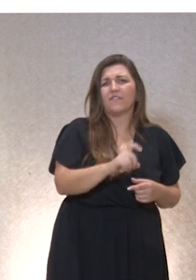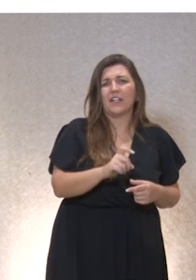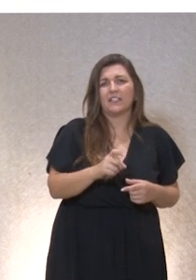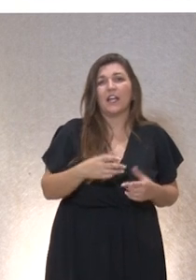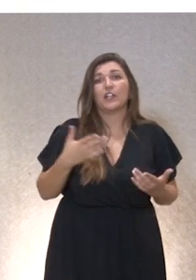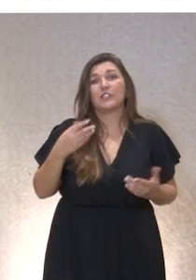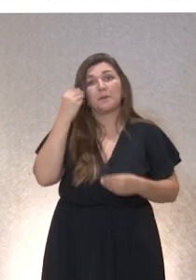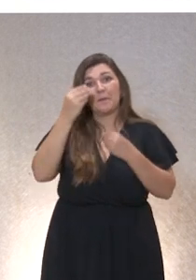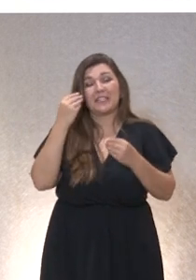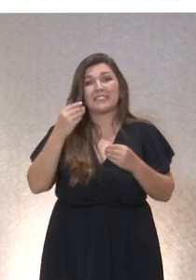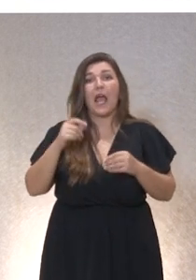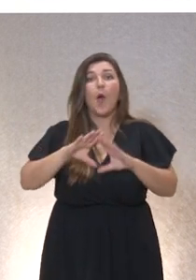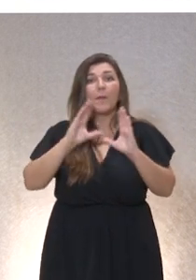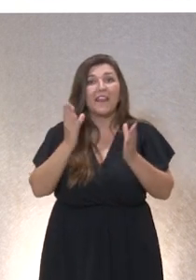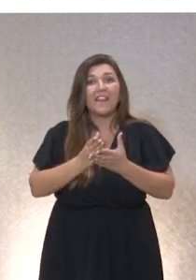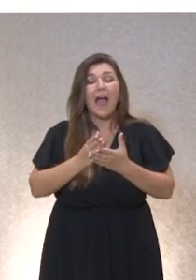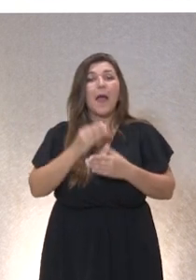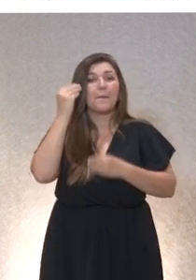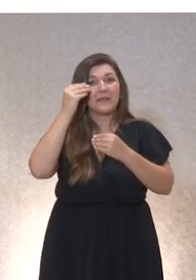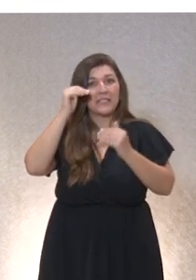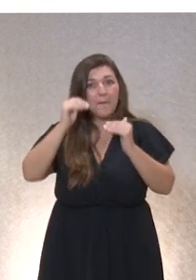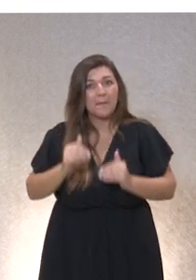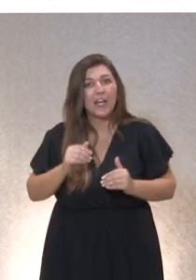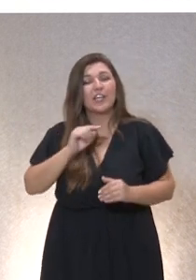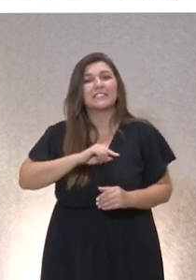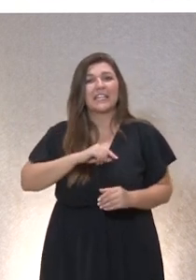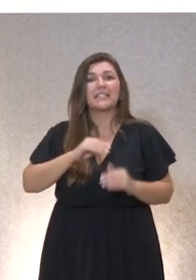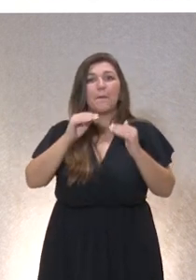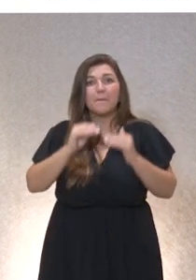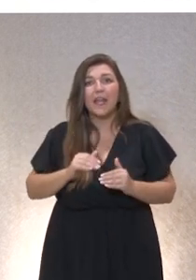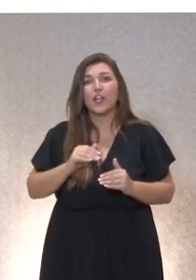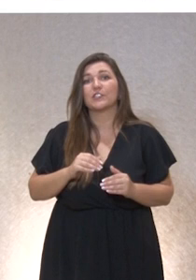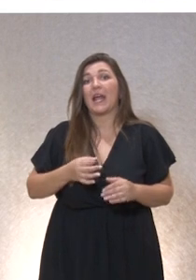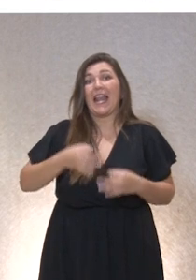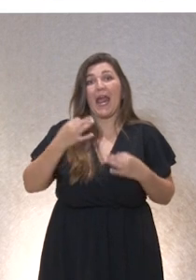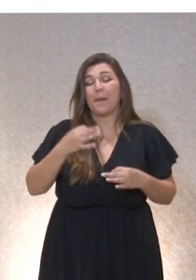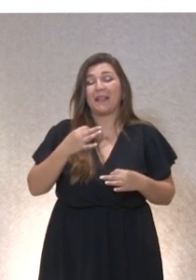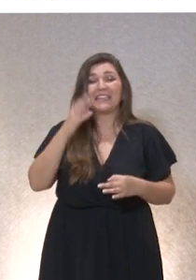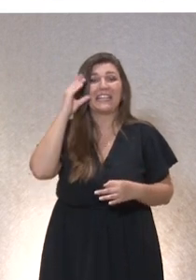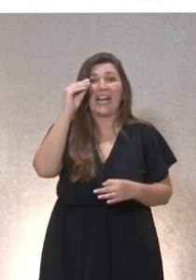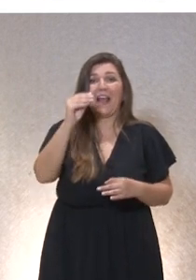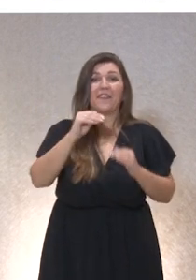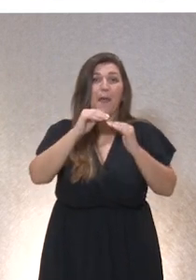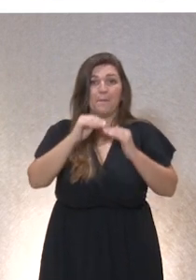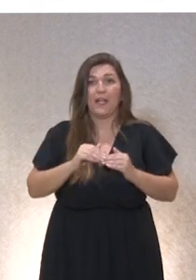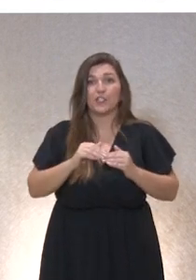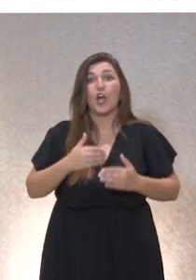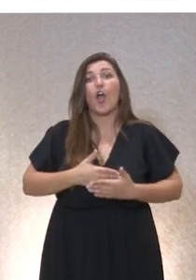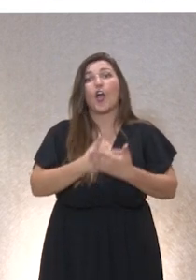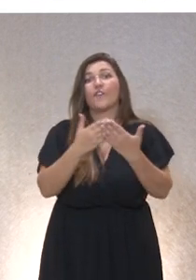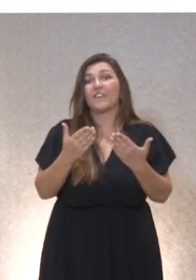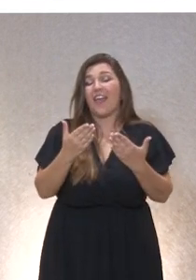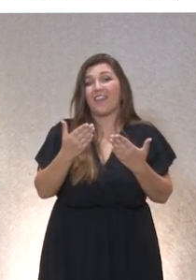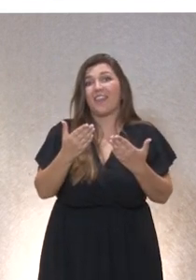la humanidad piensa menos, siente menos y en realidad es menos inteligente. El hecho de confiar en exceso en la inteligencia